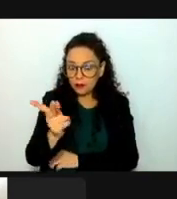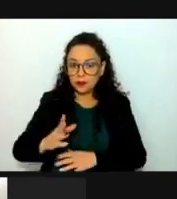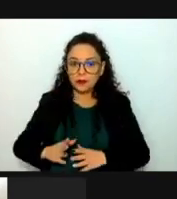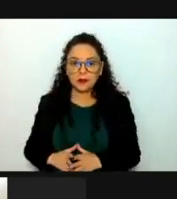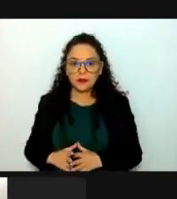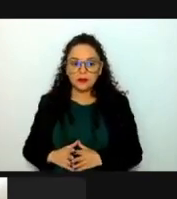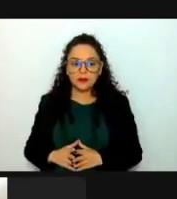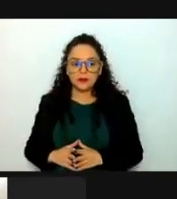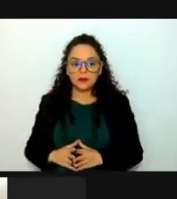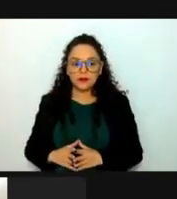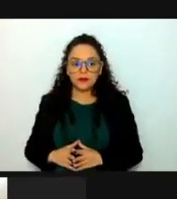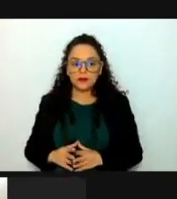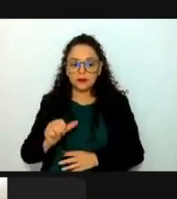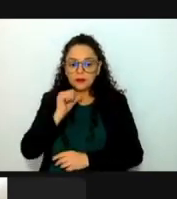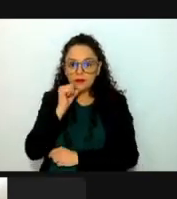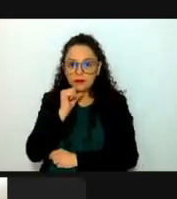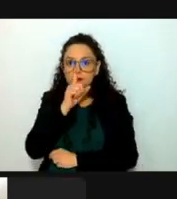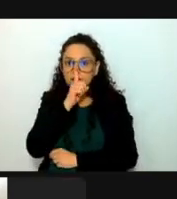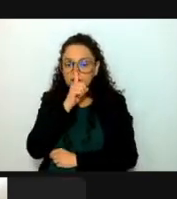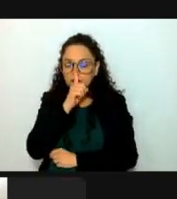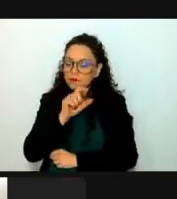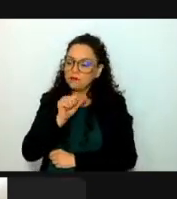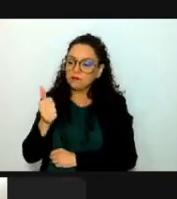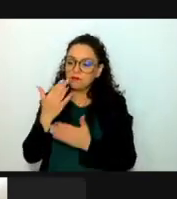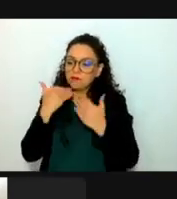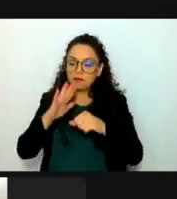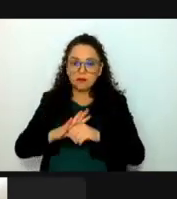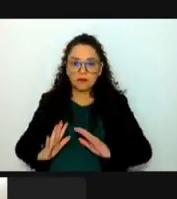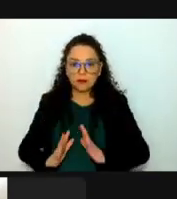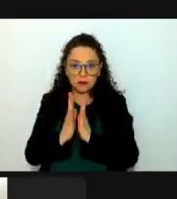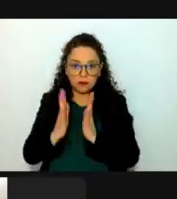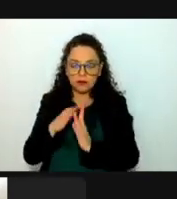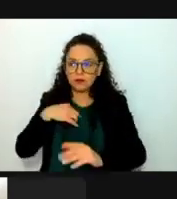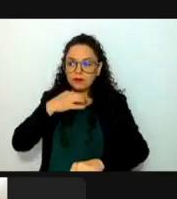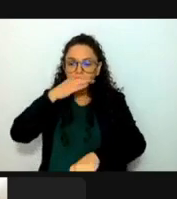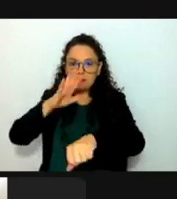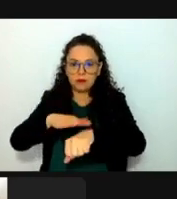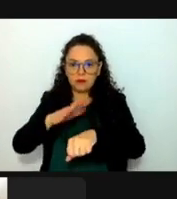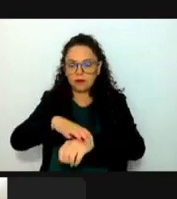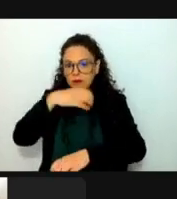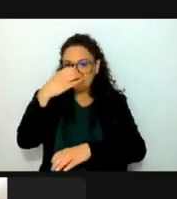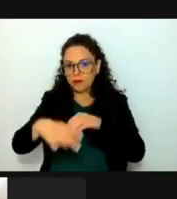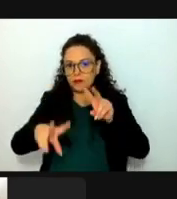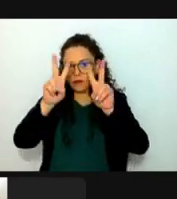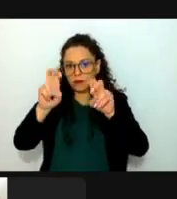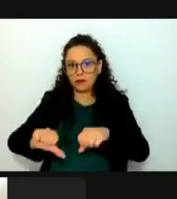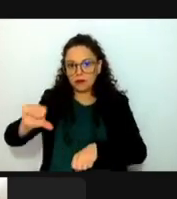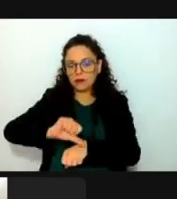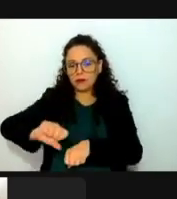Diputado presidente, al no existir más intervenciones, le informo que se han agotado los asuntos en cartera.